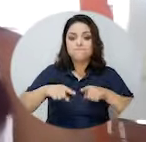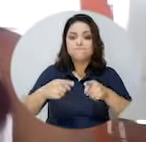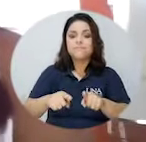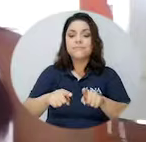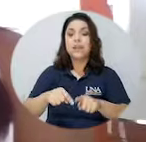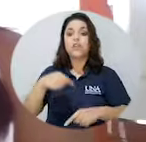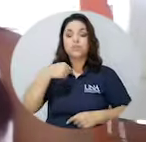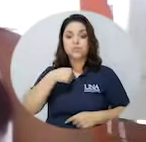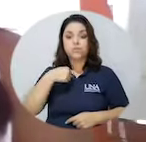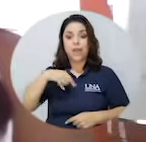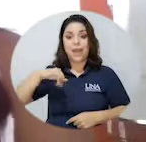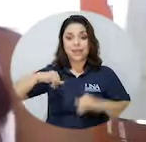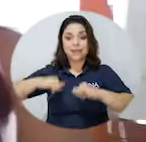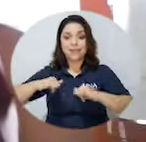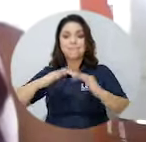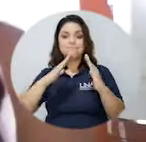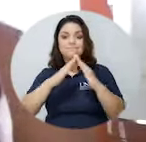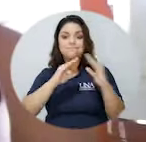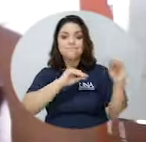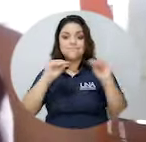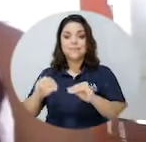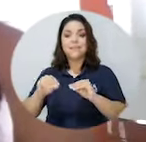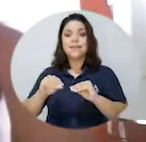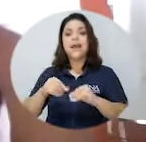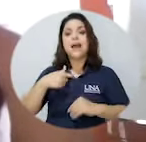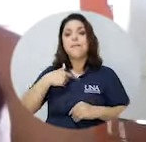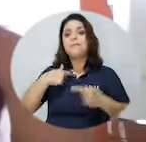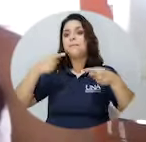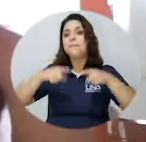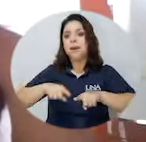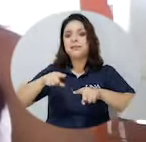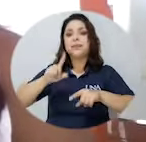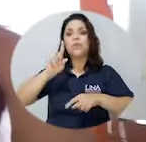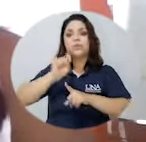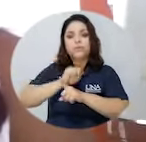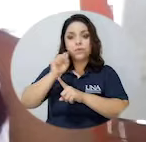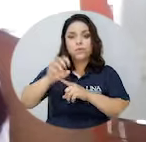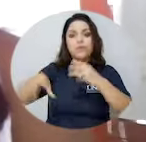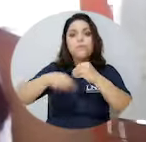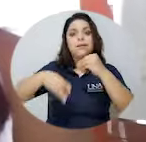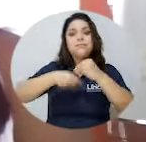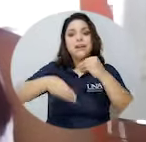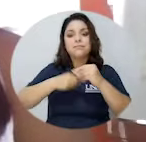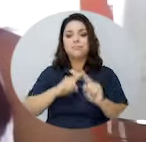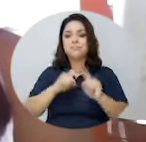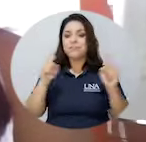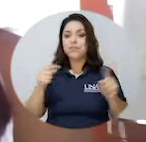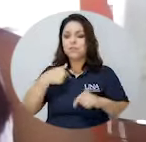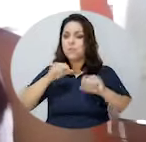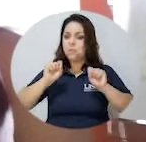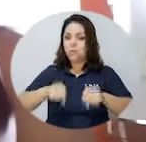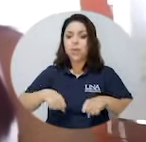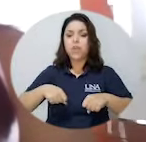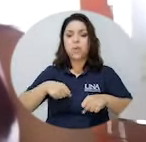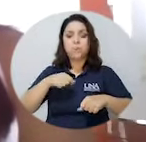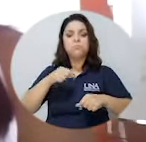¿verdad? Y ser resiliente cada vez que me pasaba o me pasa todavía una situación, una tras otra, entonces lo he